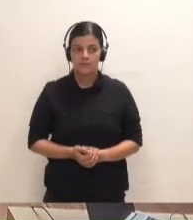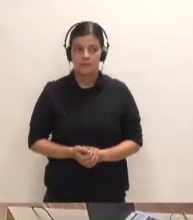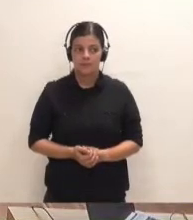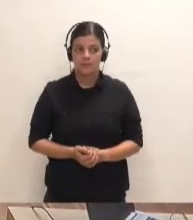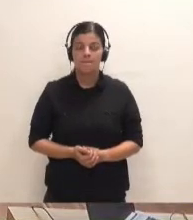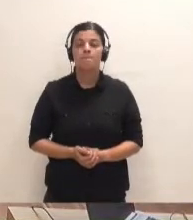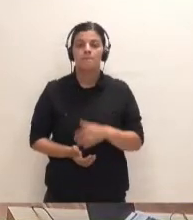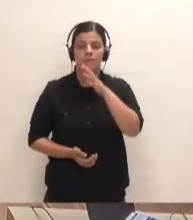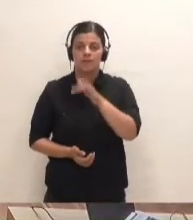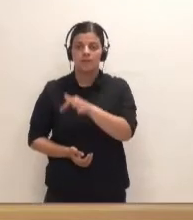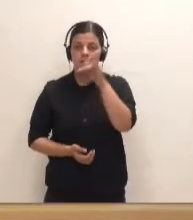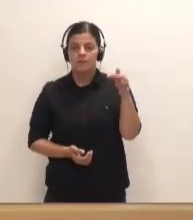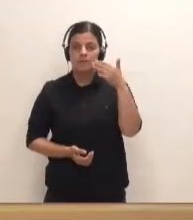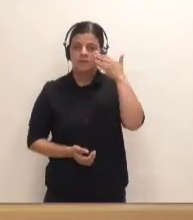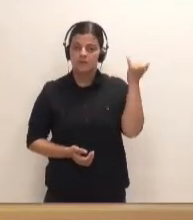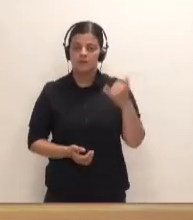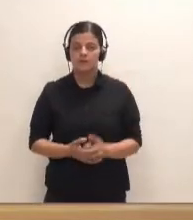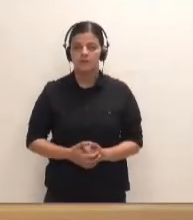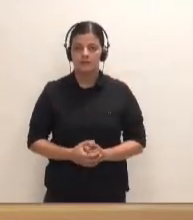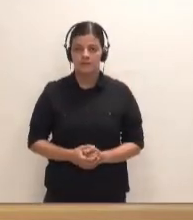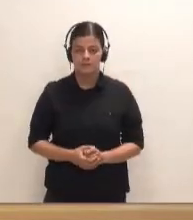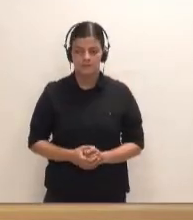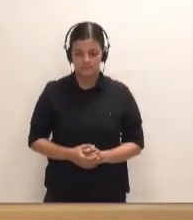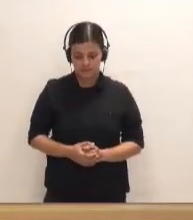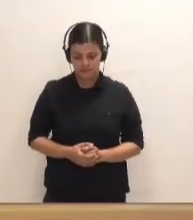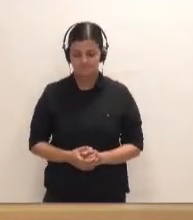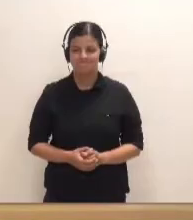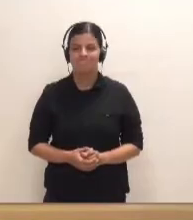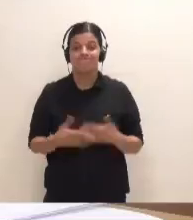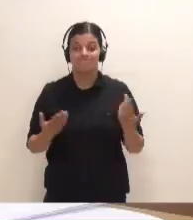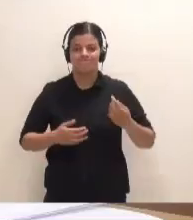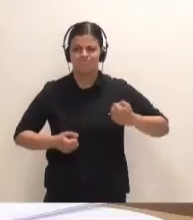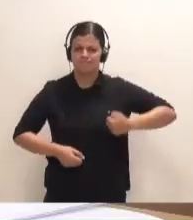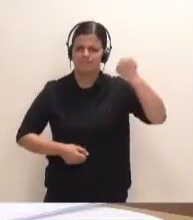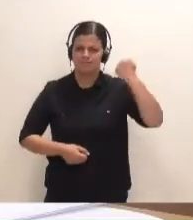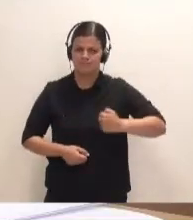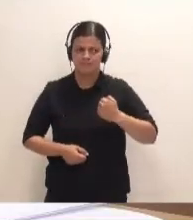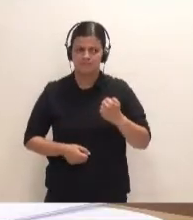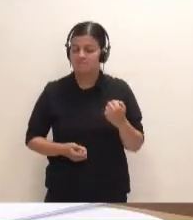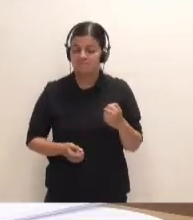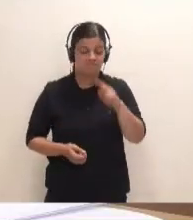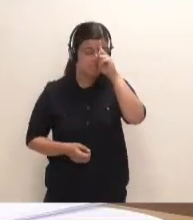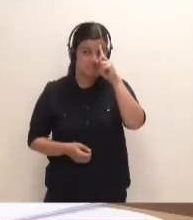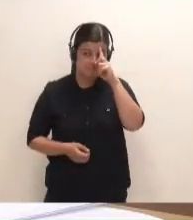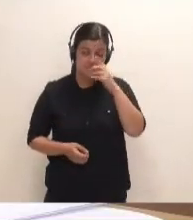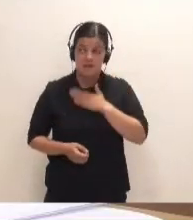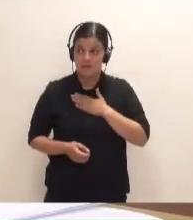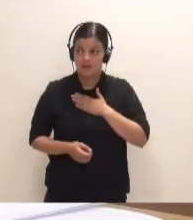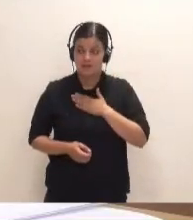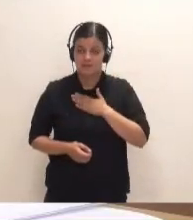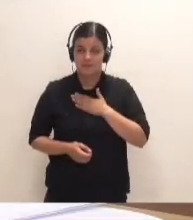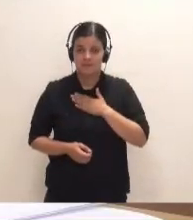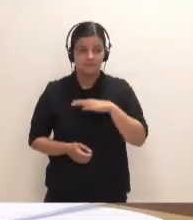Bien, tiene la palabra don Carlos Alonso. Bueno, se han empeñado en esa… A mí me resulta